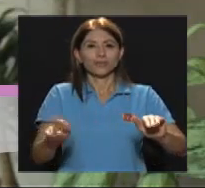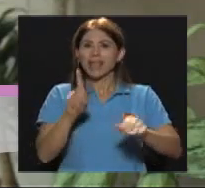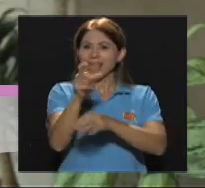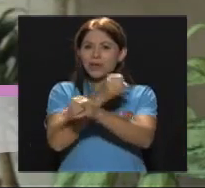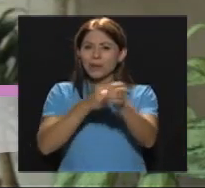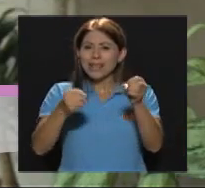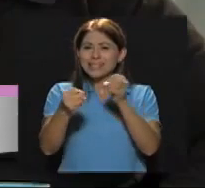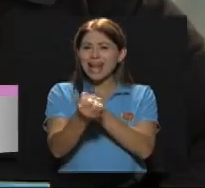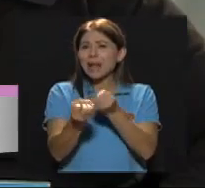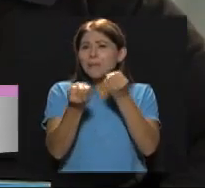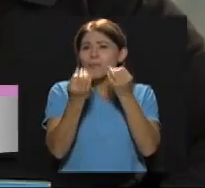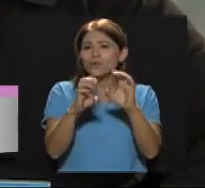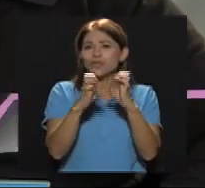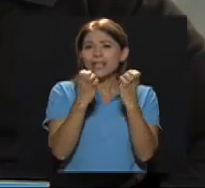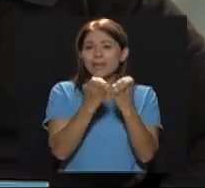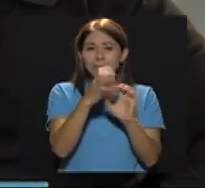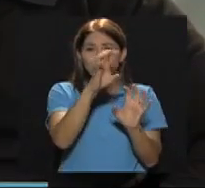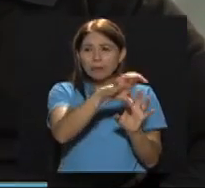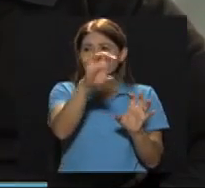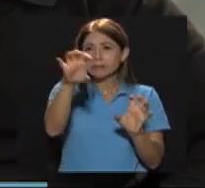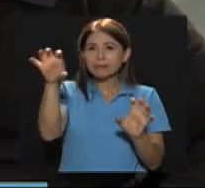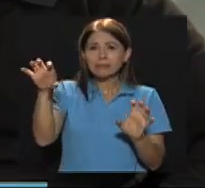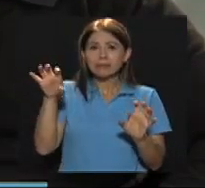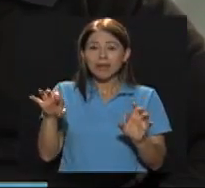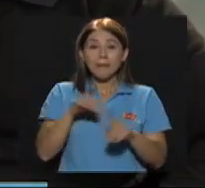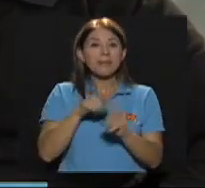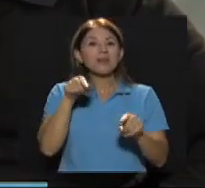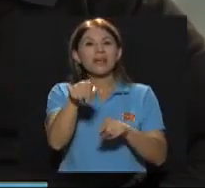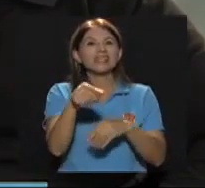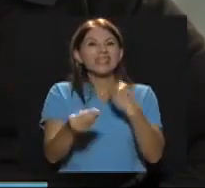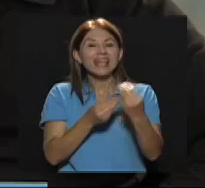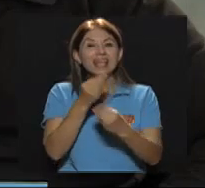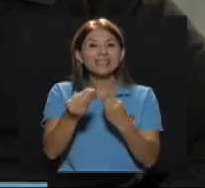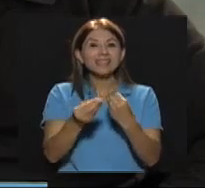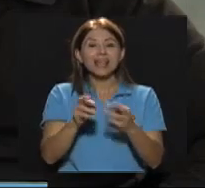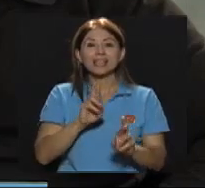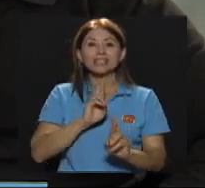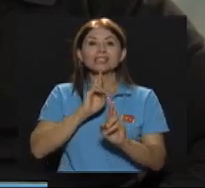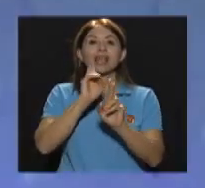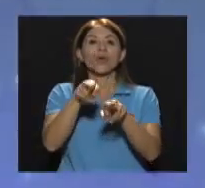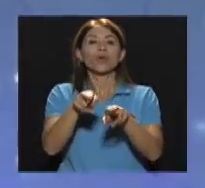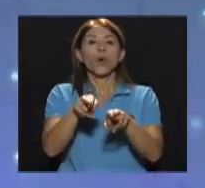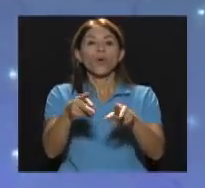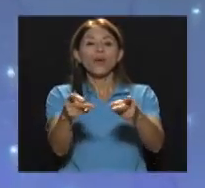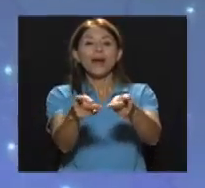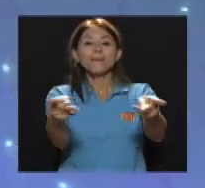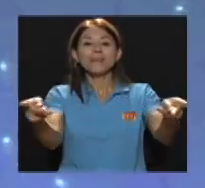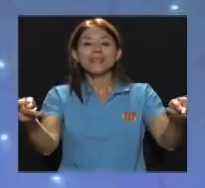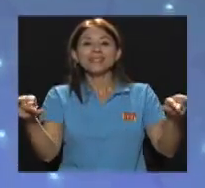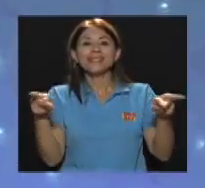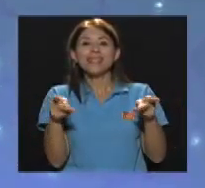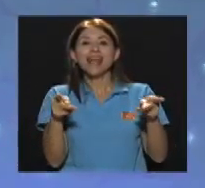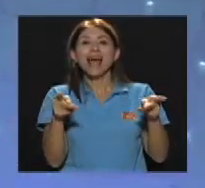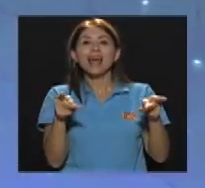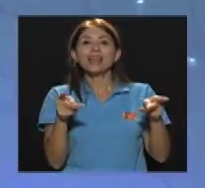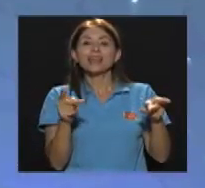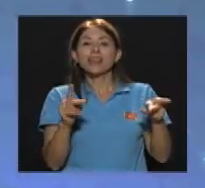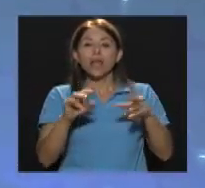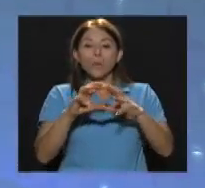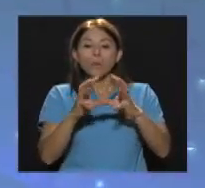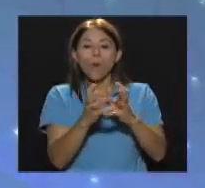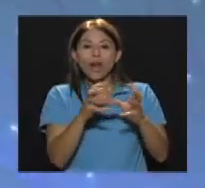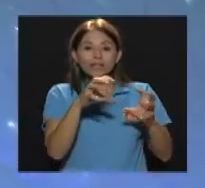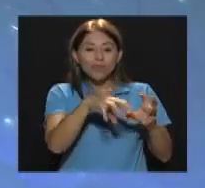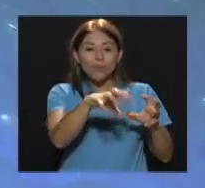de equipos ¿Verdad? Pero para en este en específico Este Lo que se donó Fue una piscina de bolas Son bolas blancas Que